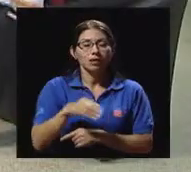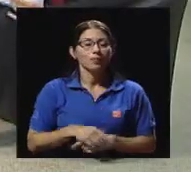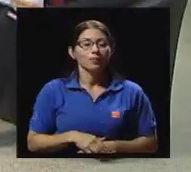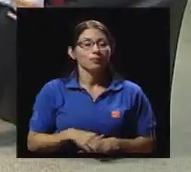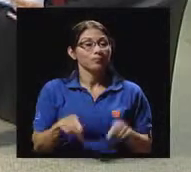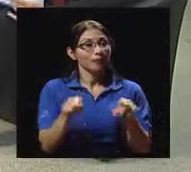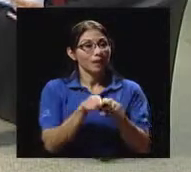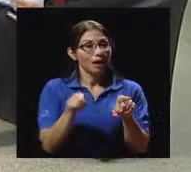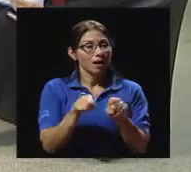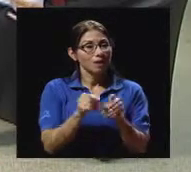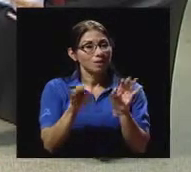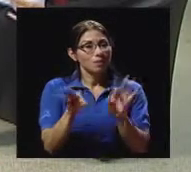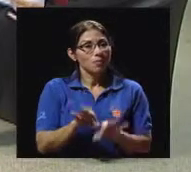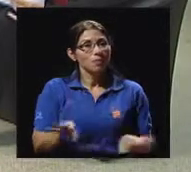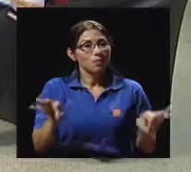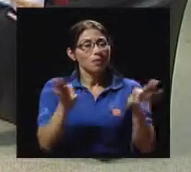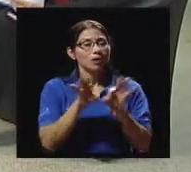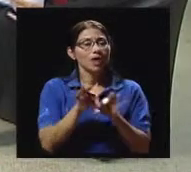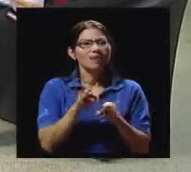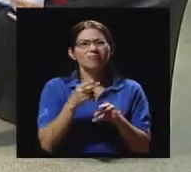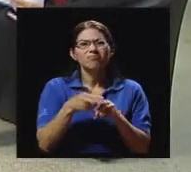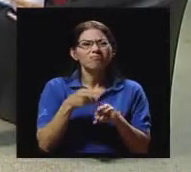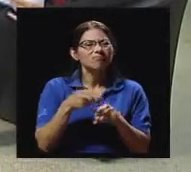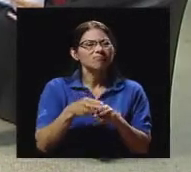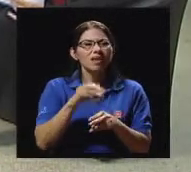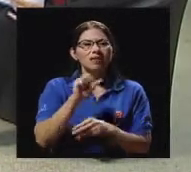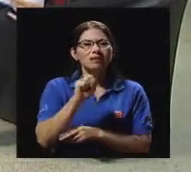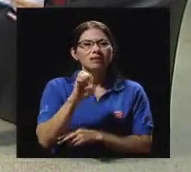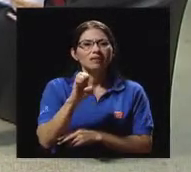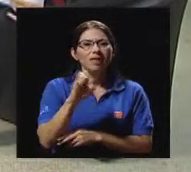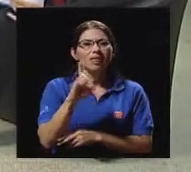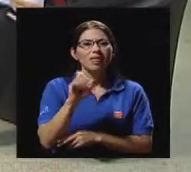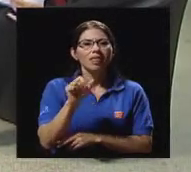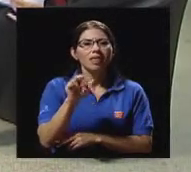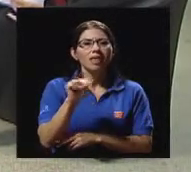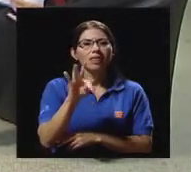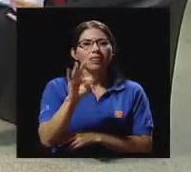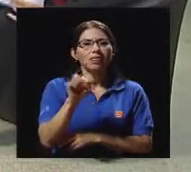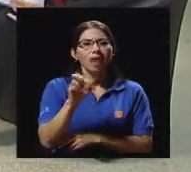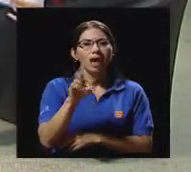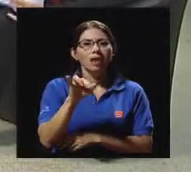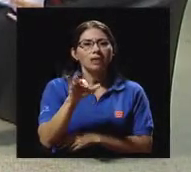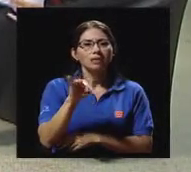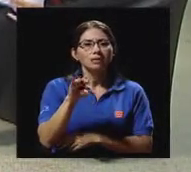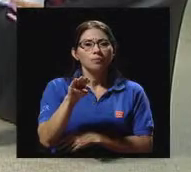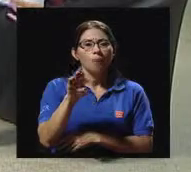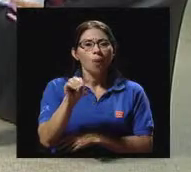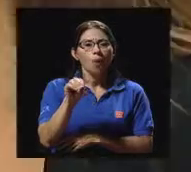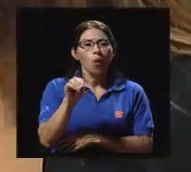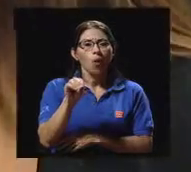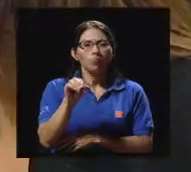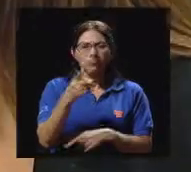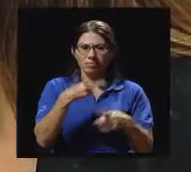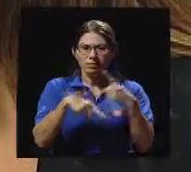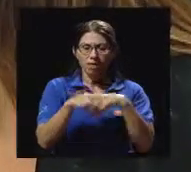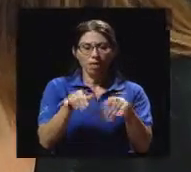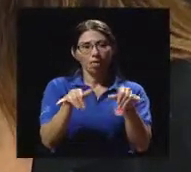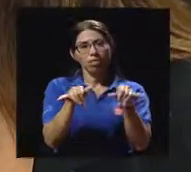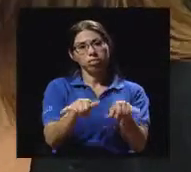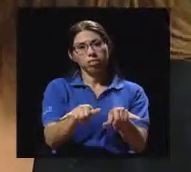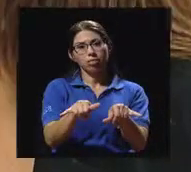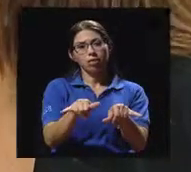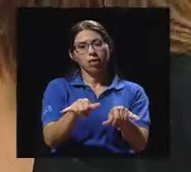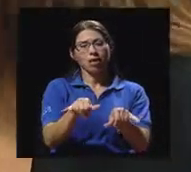sería importante hablar a qué llamamos sedentarismo, ¿verdad? Porque por lo general decimos, bueno, es que no van al gimnasio. ¿Cómo podríamos